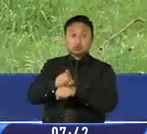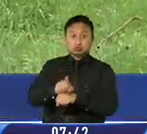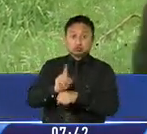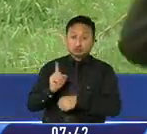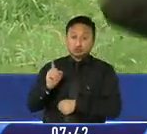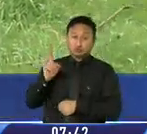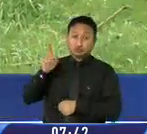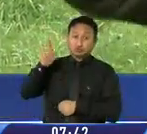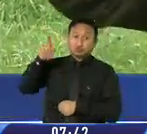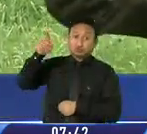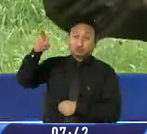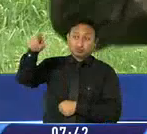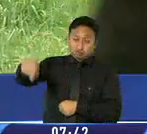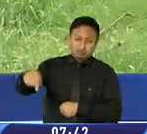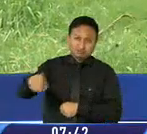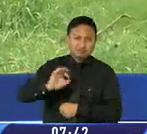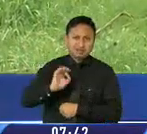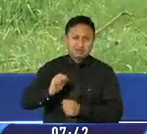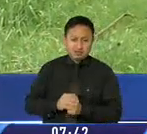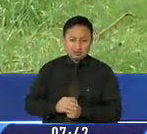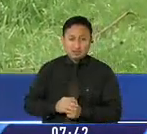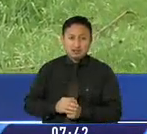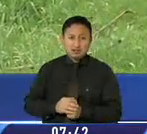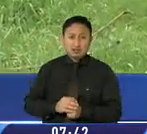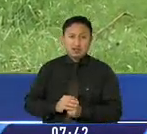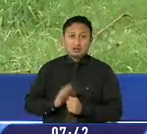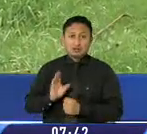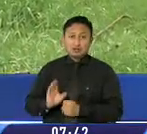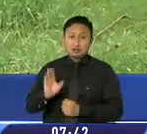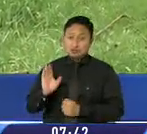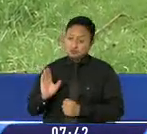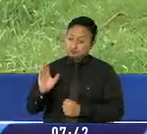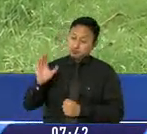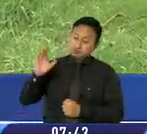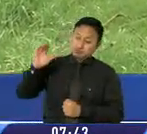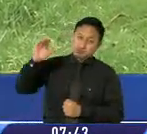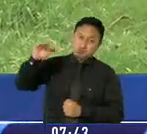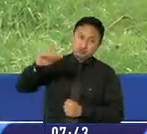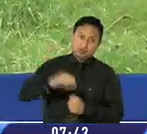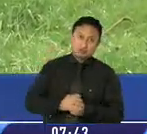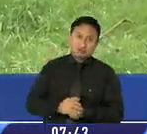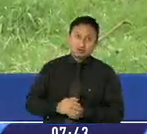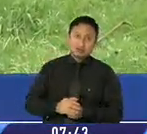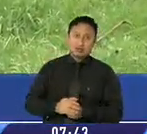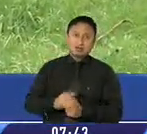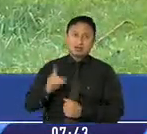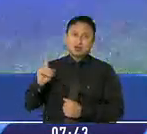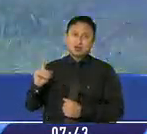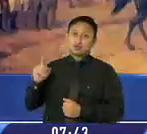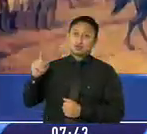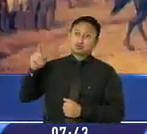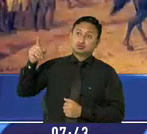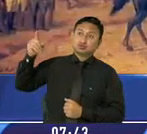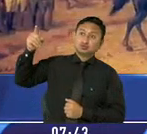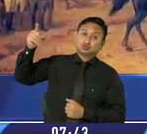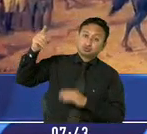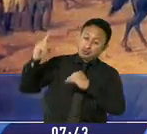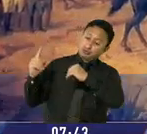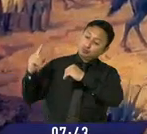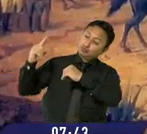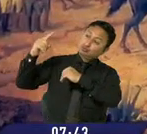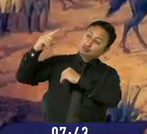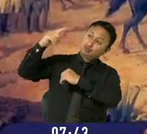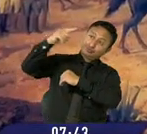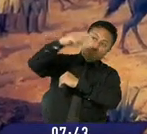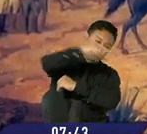llegaban a los españoles como tal, sino que como no tenían un arco de inclinación, se iban, terminaban los proyectiles en la magdalena. La inexperiencia de